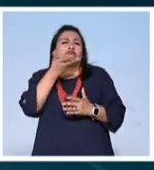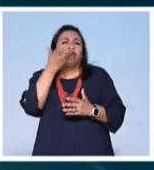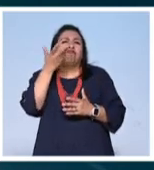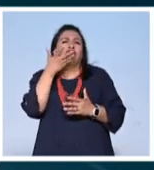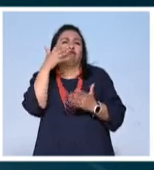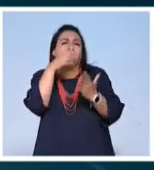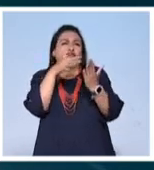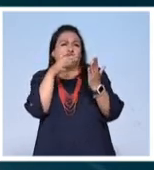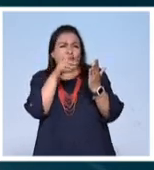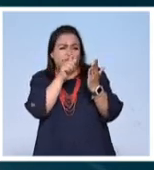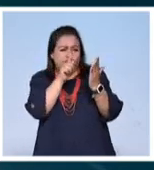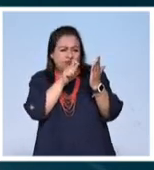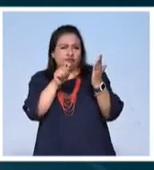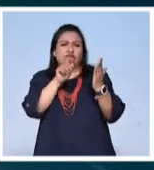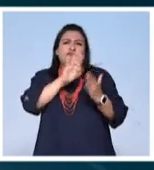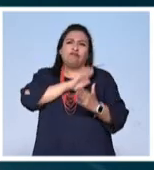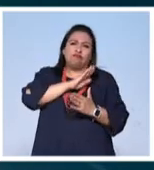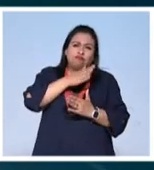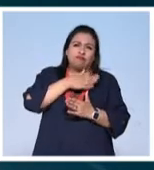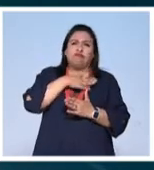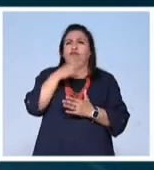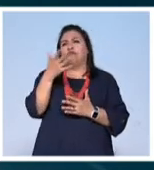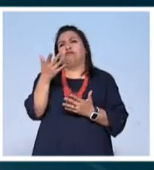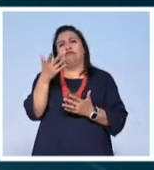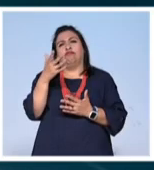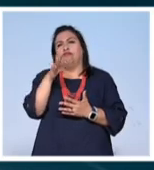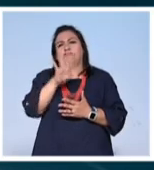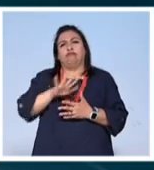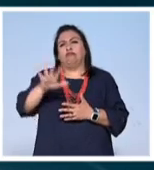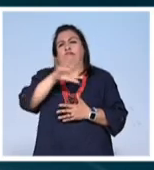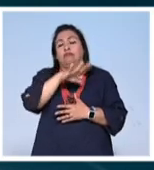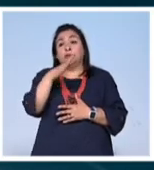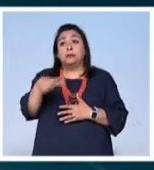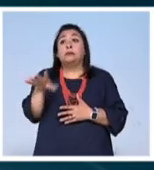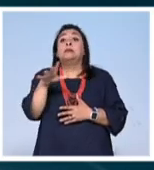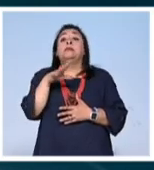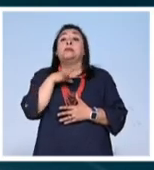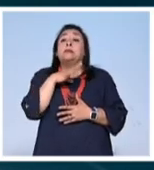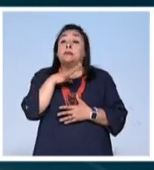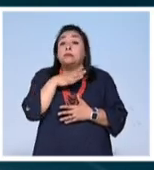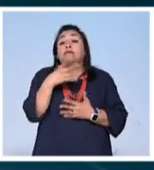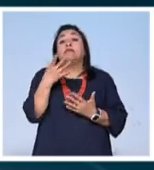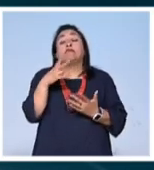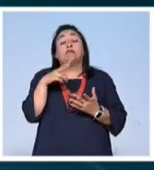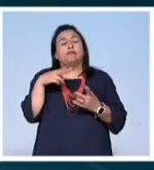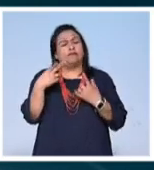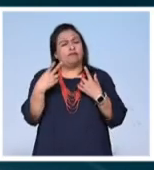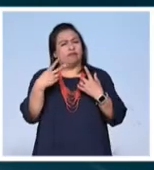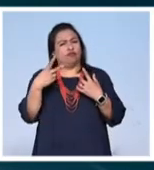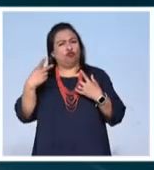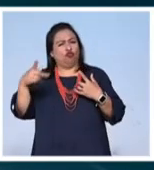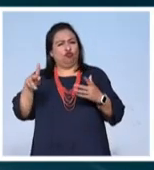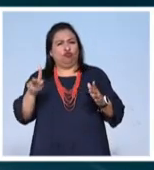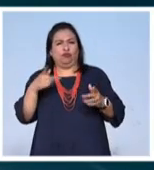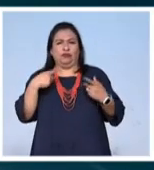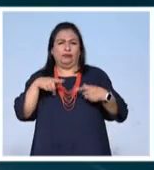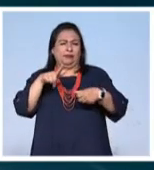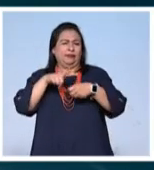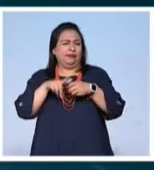literaria española y universal, a las que les da un giro personalísimo.